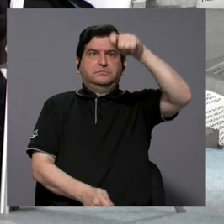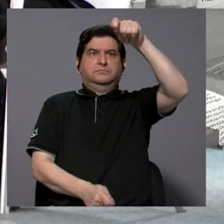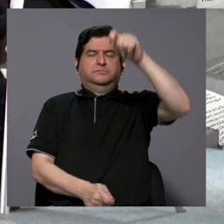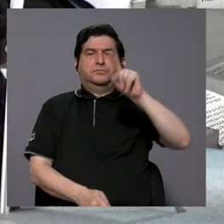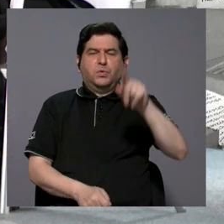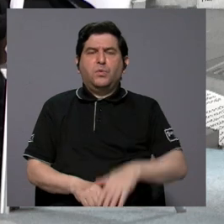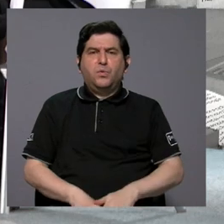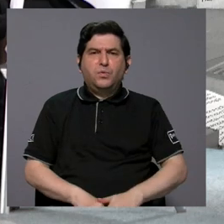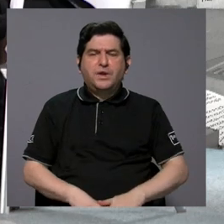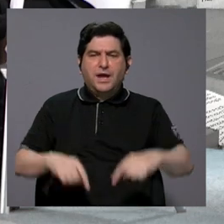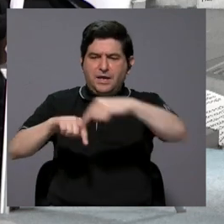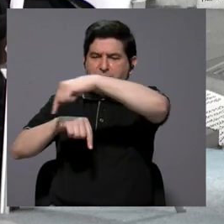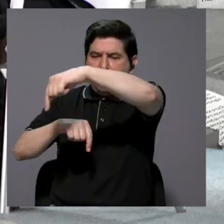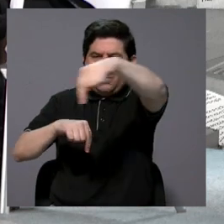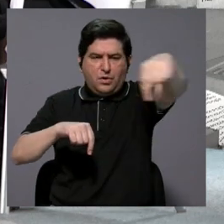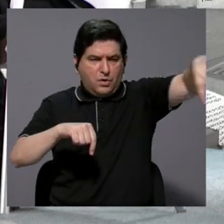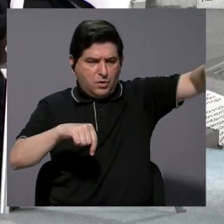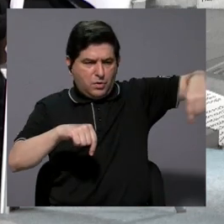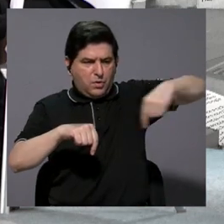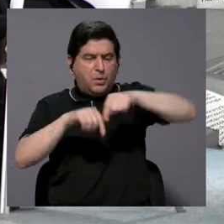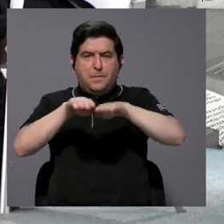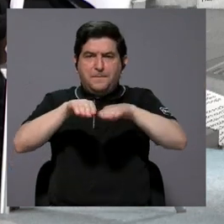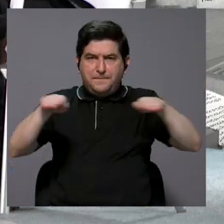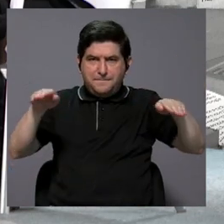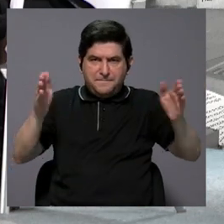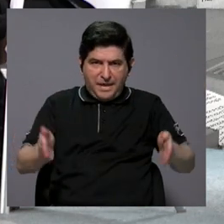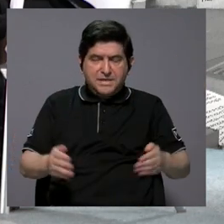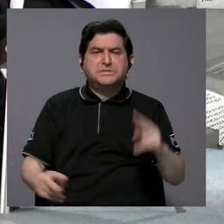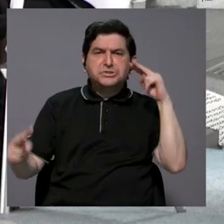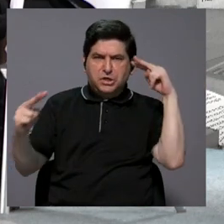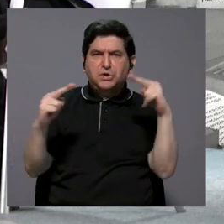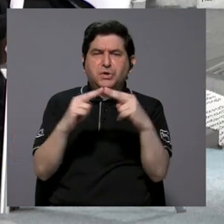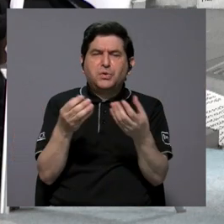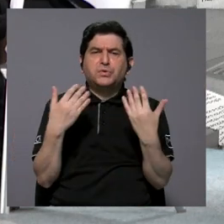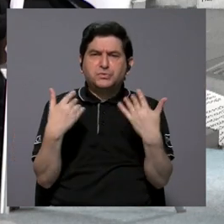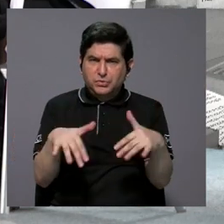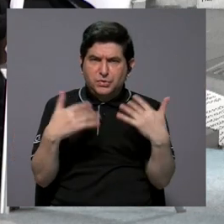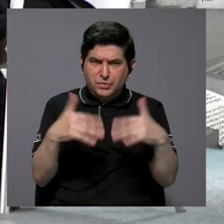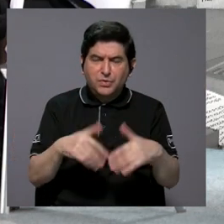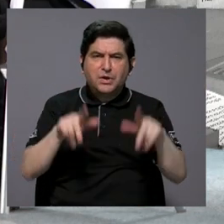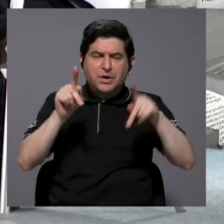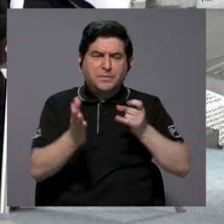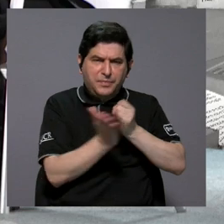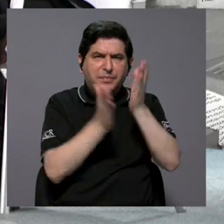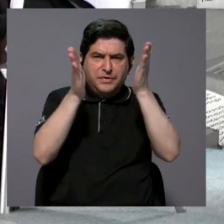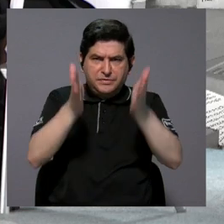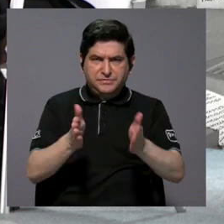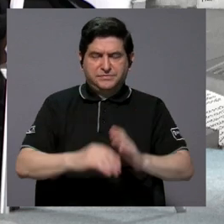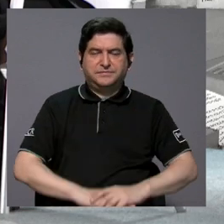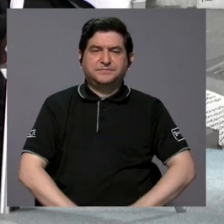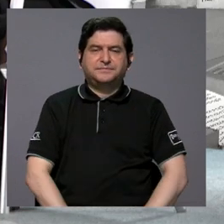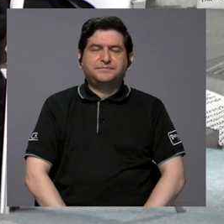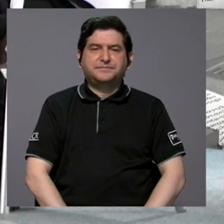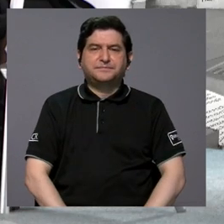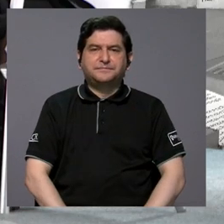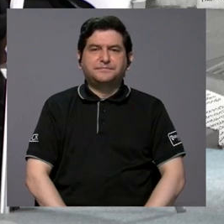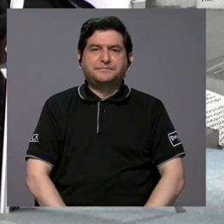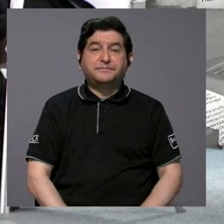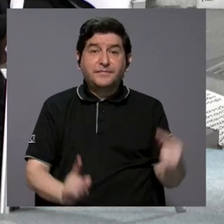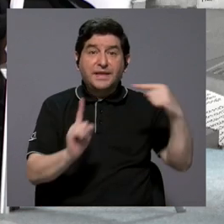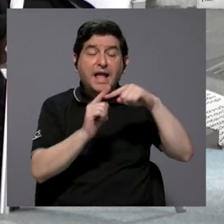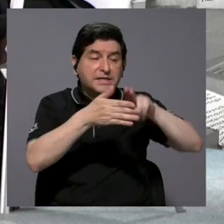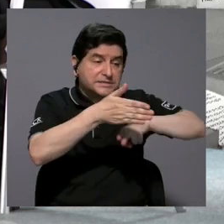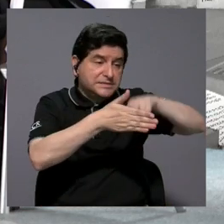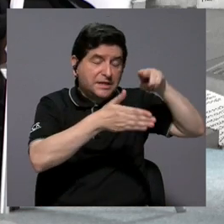una mesa circular que es ampliamente conocida, ¿verdad?, por los investigadores, incluso